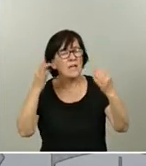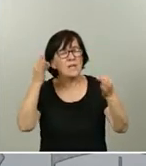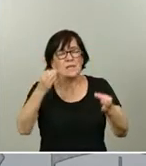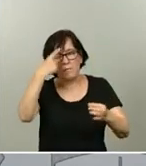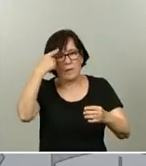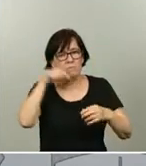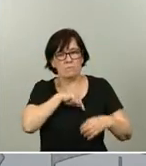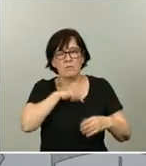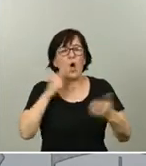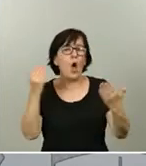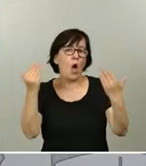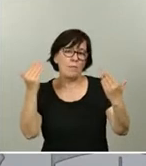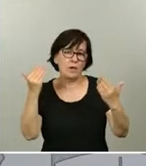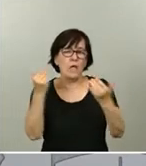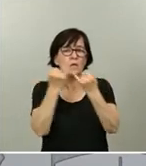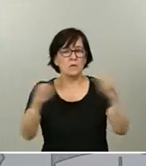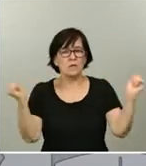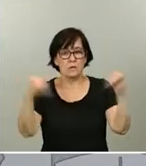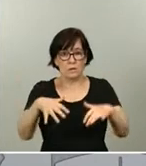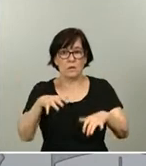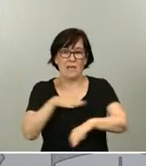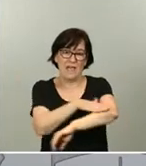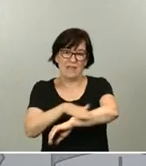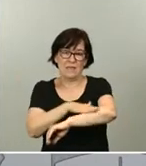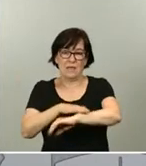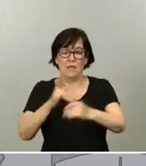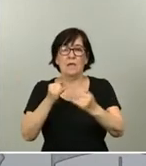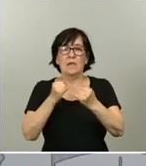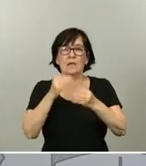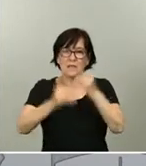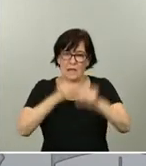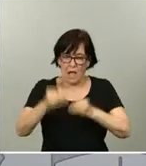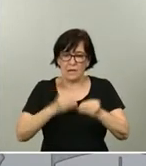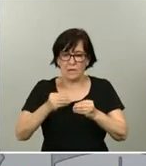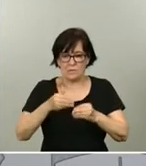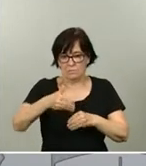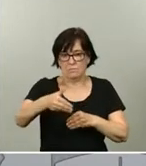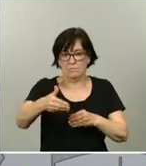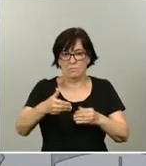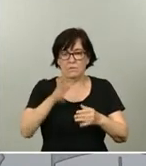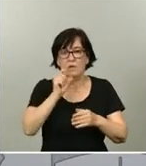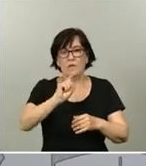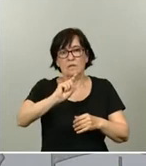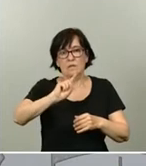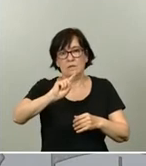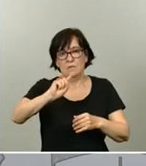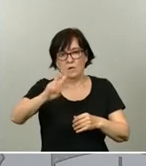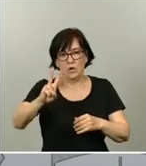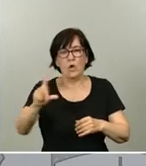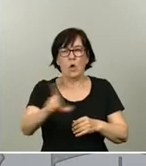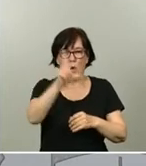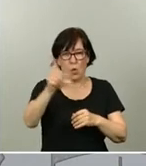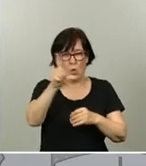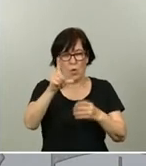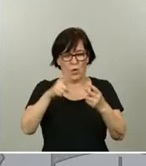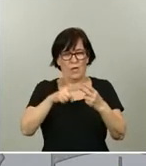homenaje en una ceremonia de Estado que se celebrará también en días posteriores al 12 de julio, que es el día